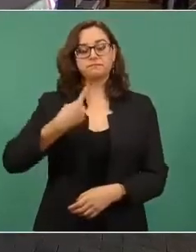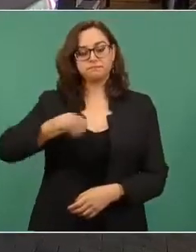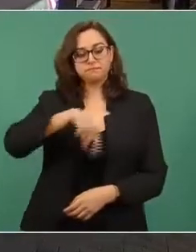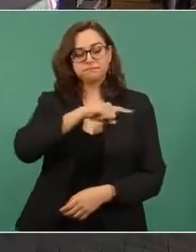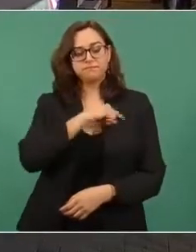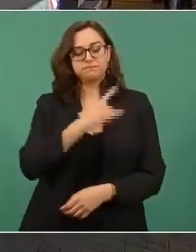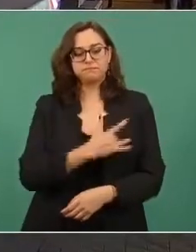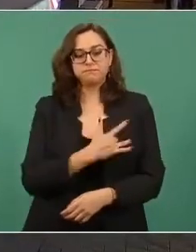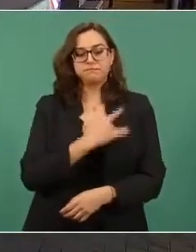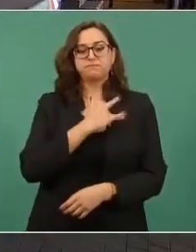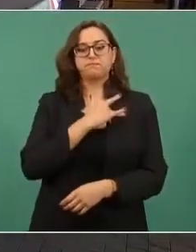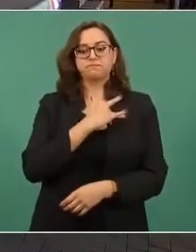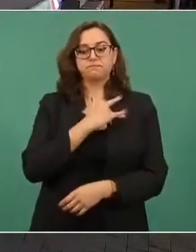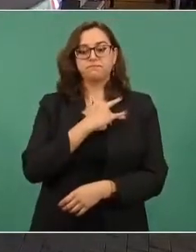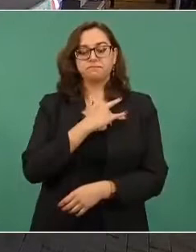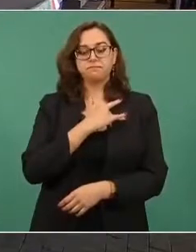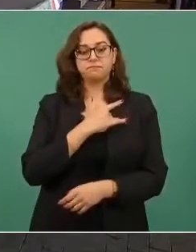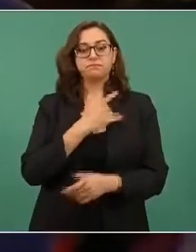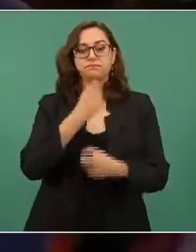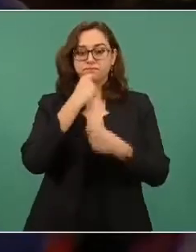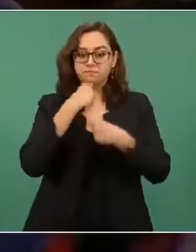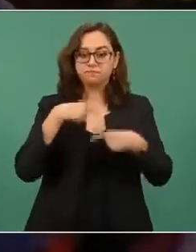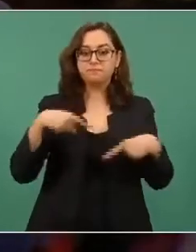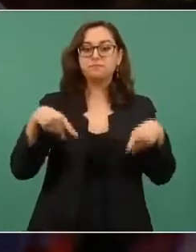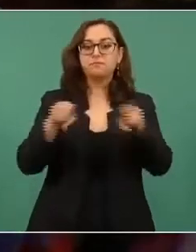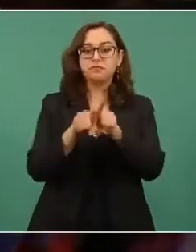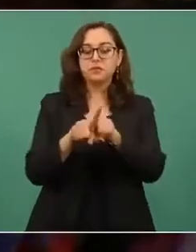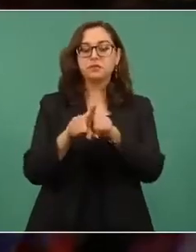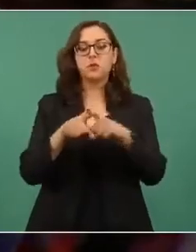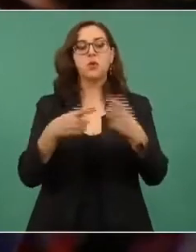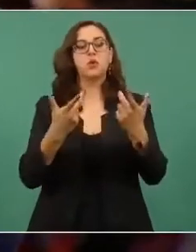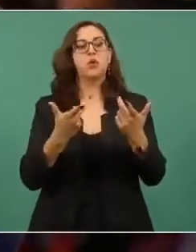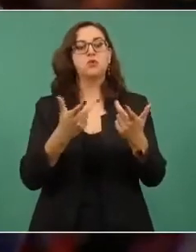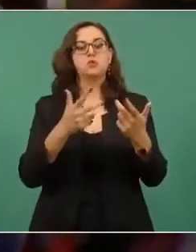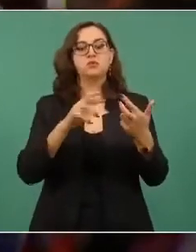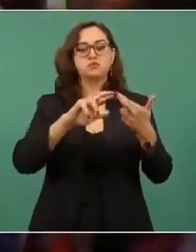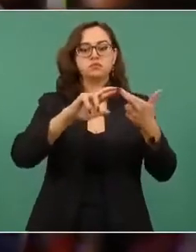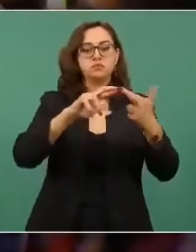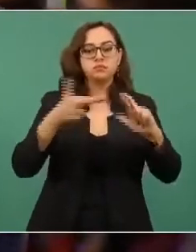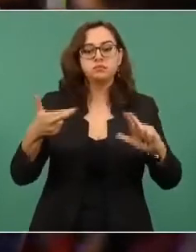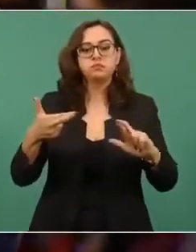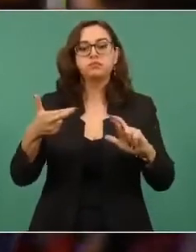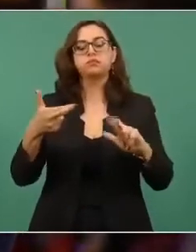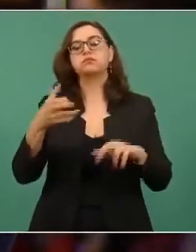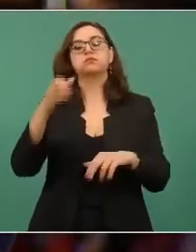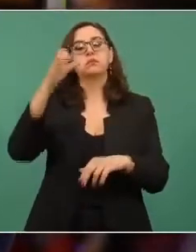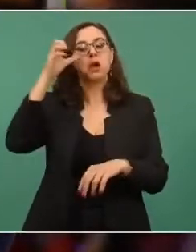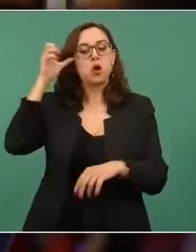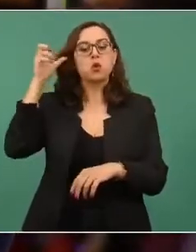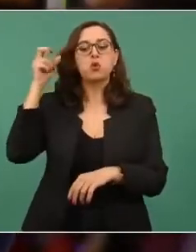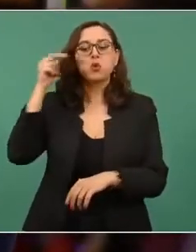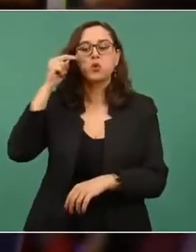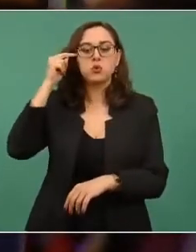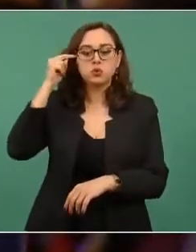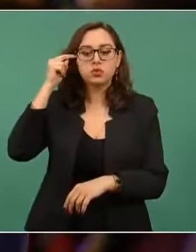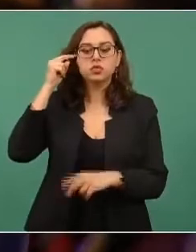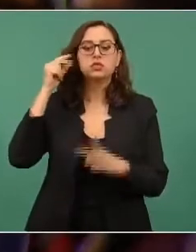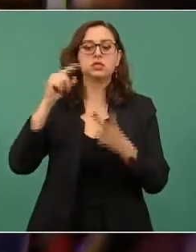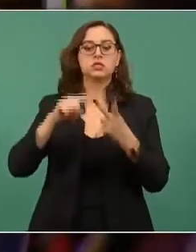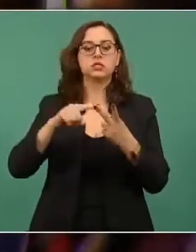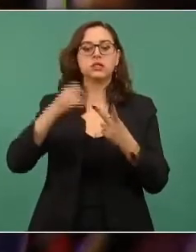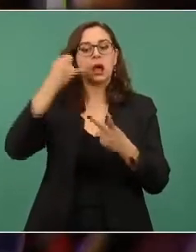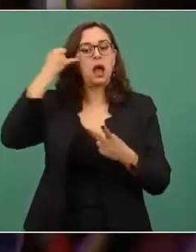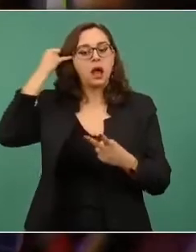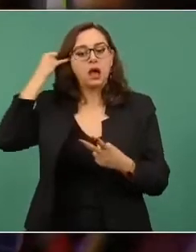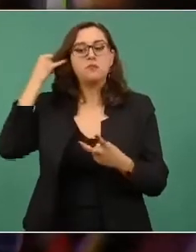se desarrollan también nuestras relaciones con China, Japón,